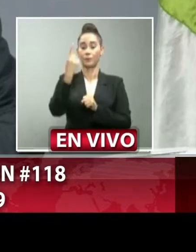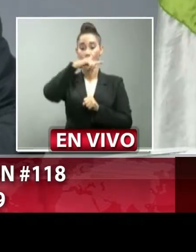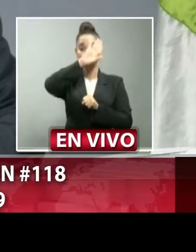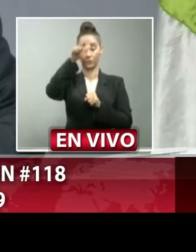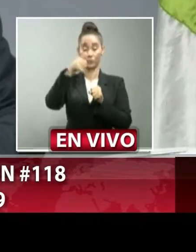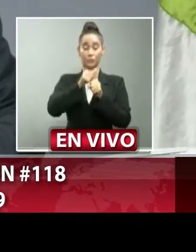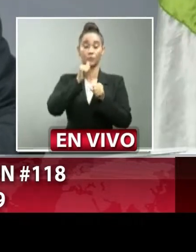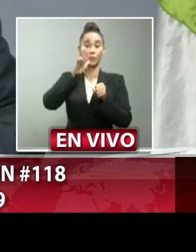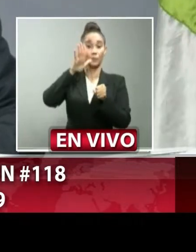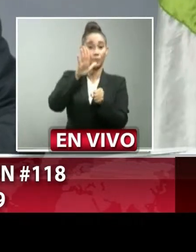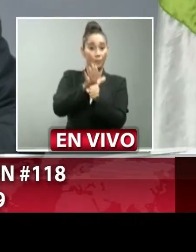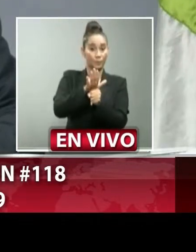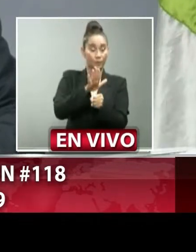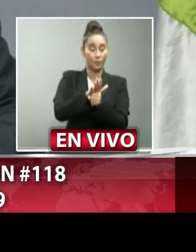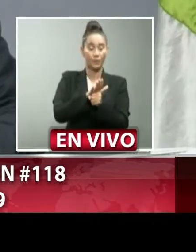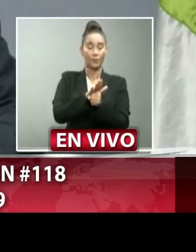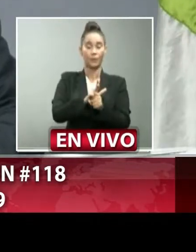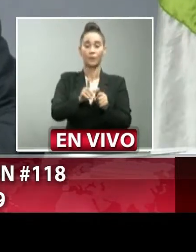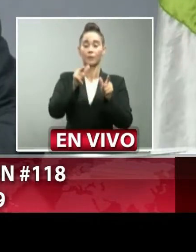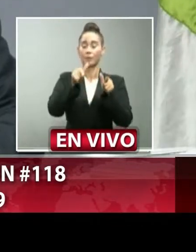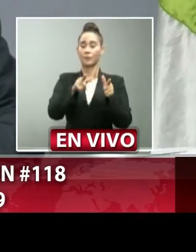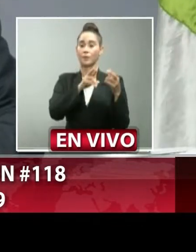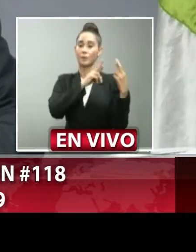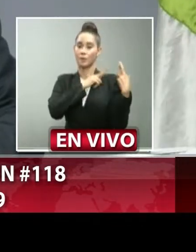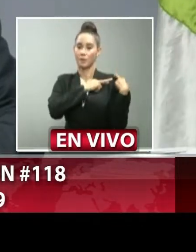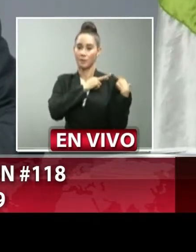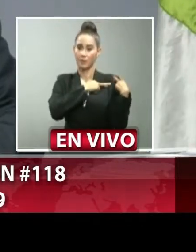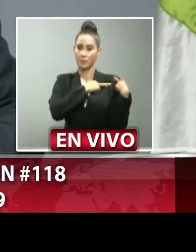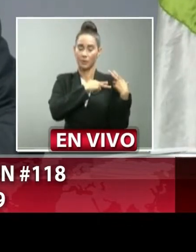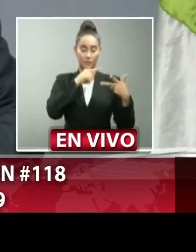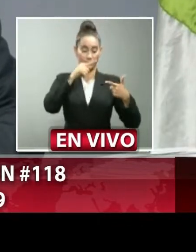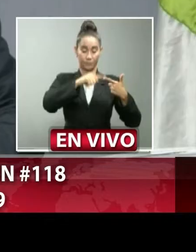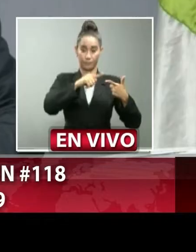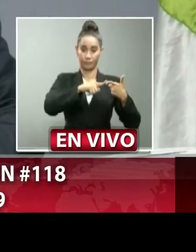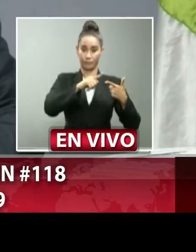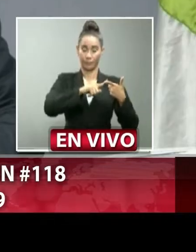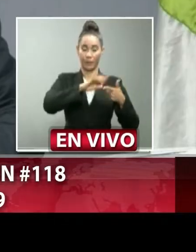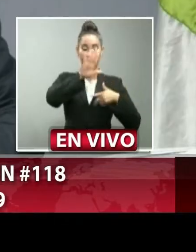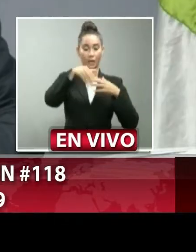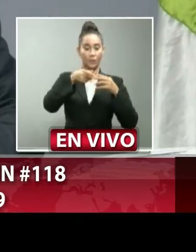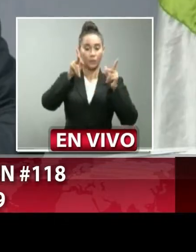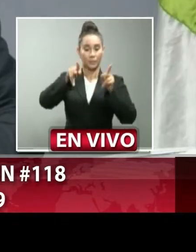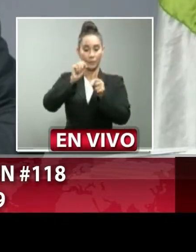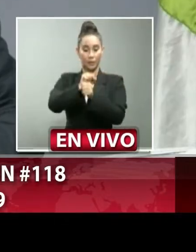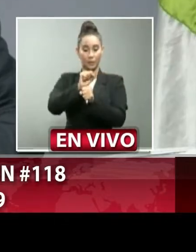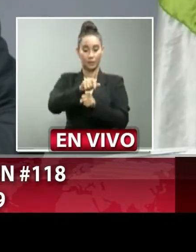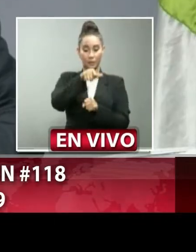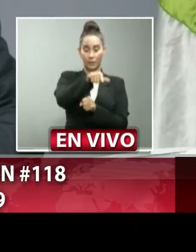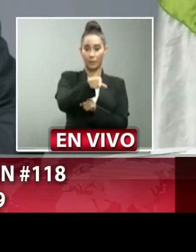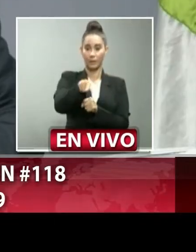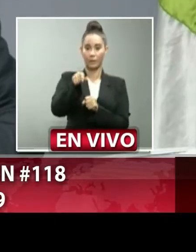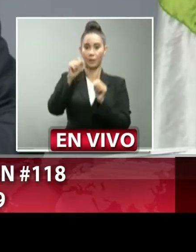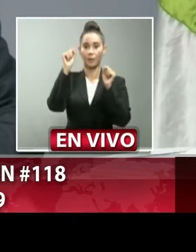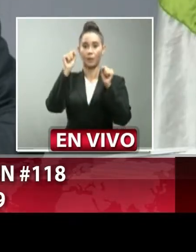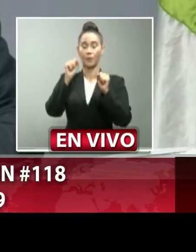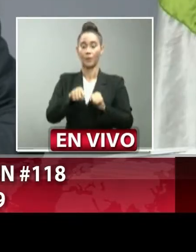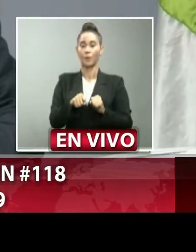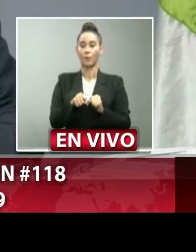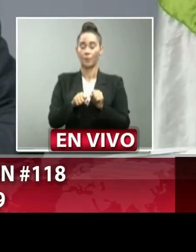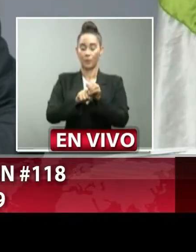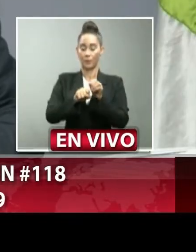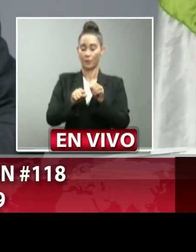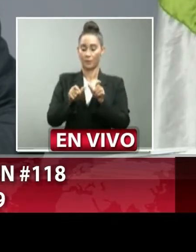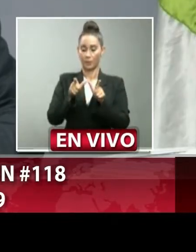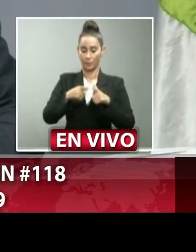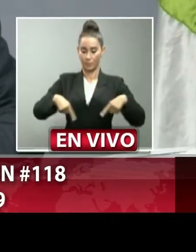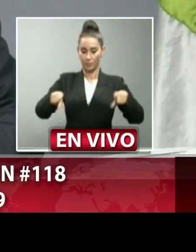responsabilidad A. En garantizar que el personal cuente con las condiciones para el correcto lavado